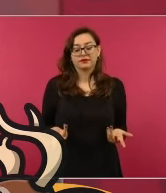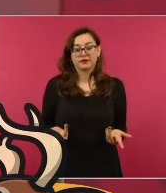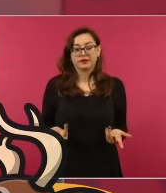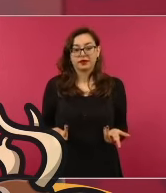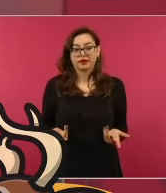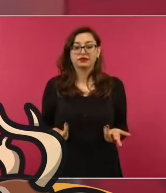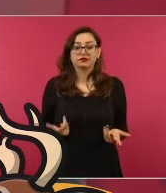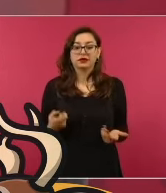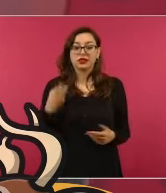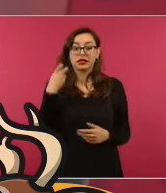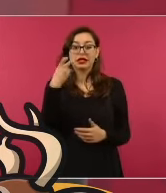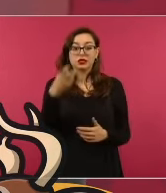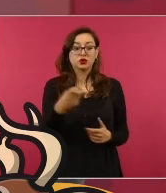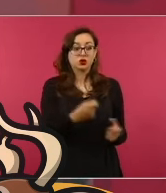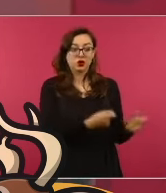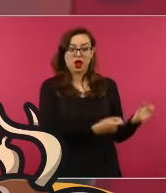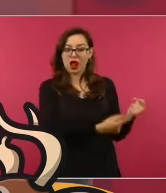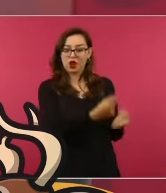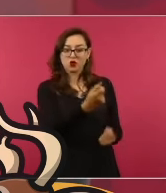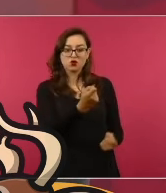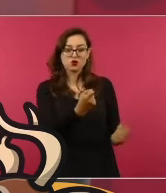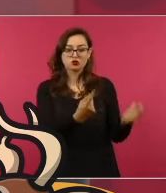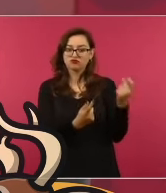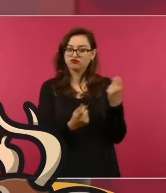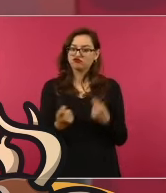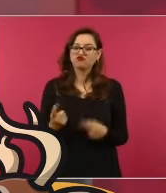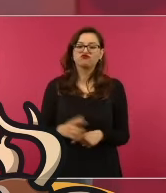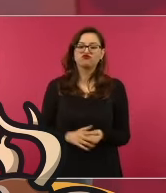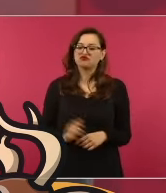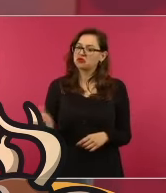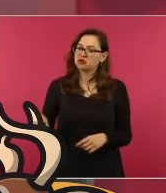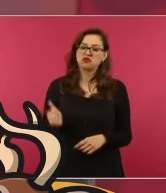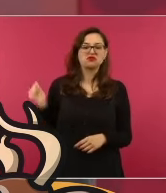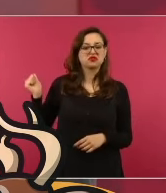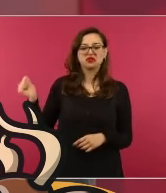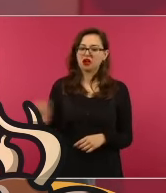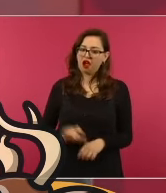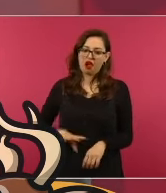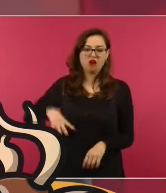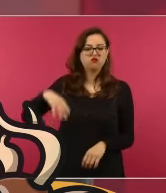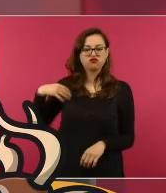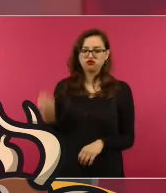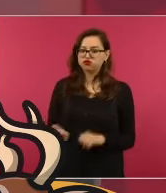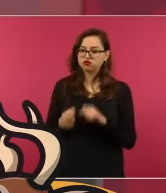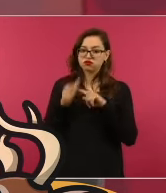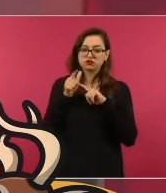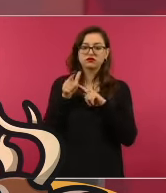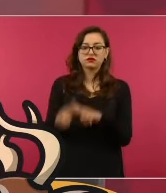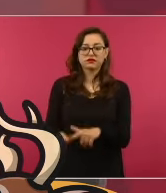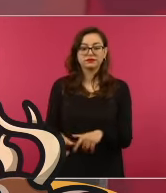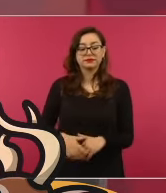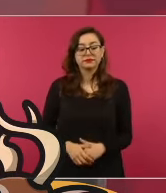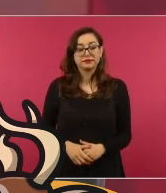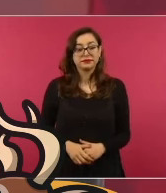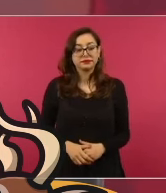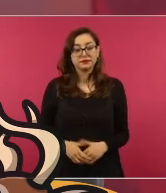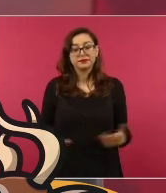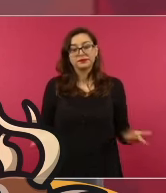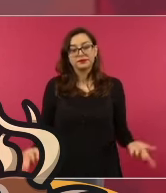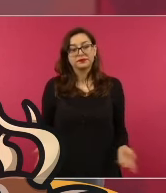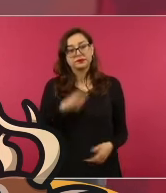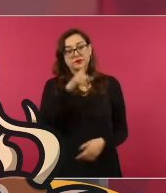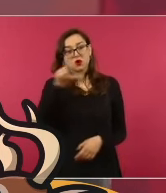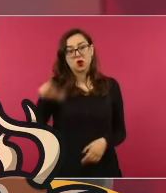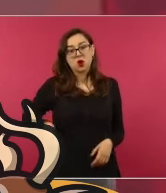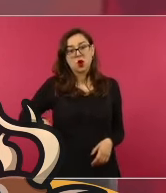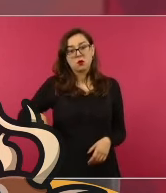abusan y ojalá y Alfonso, que es un buen